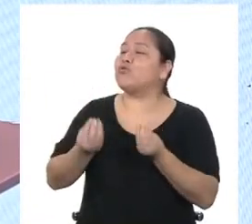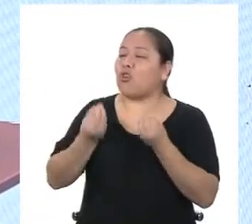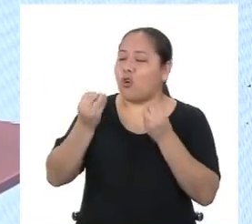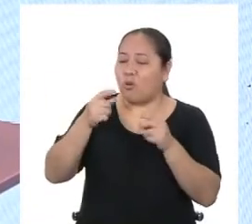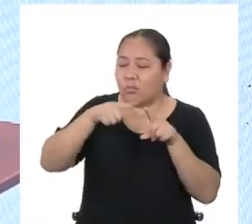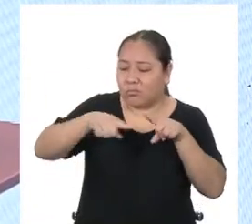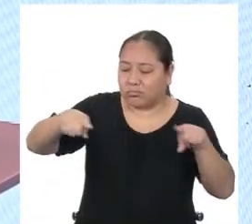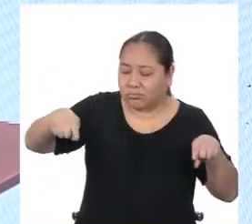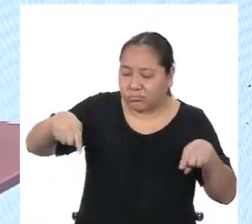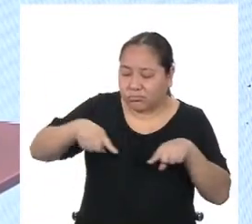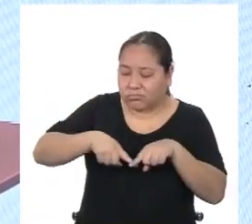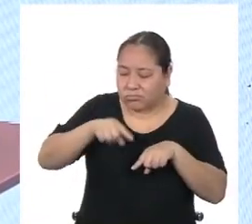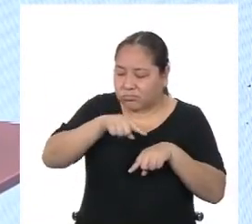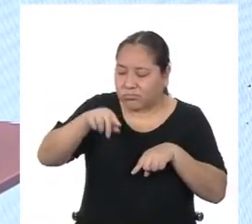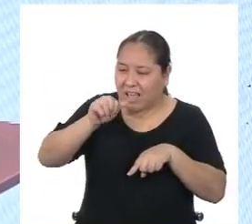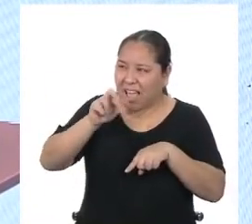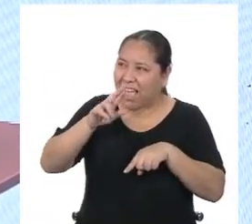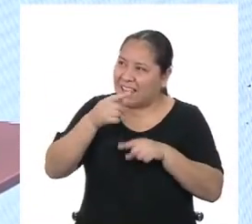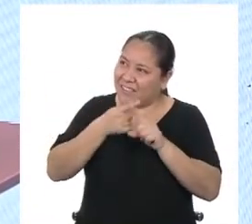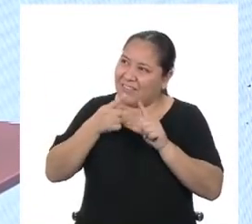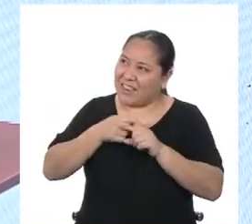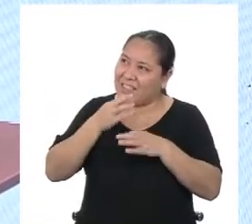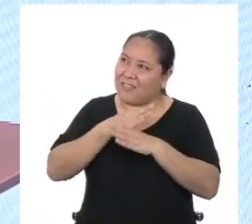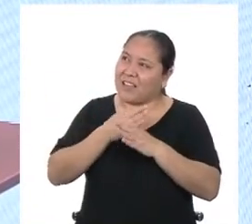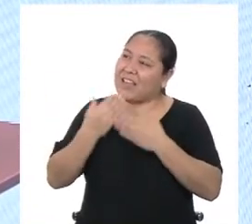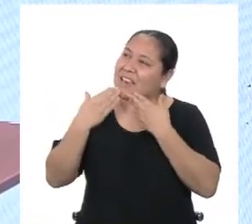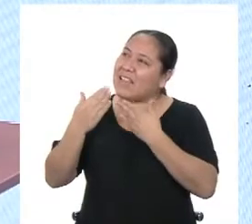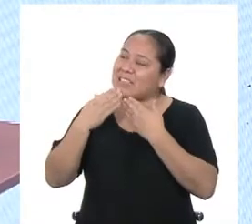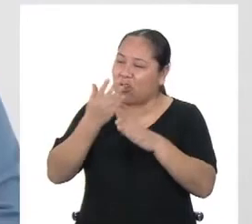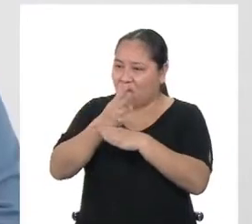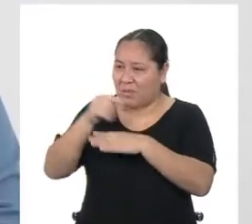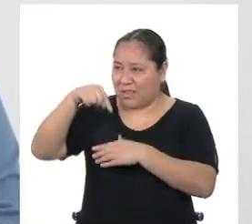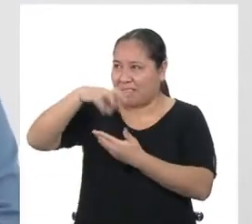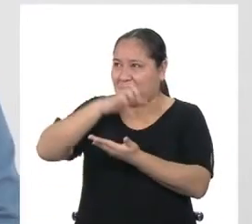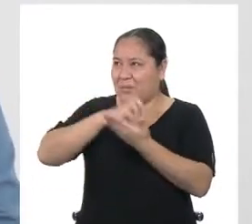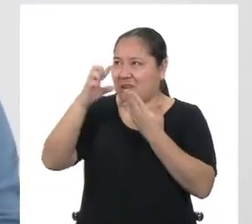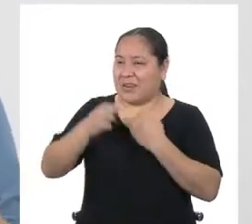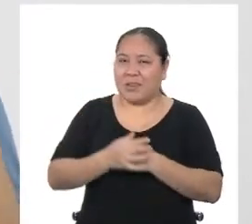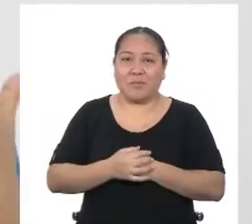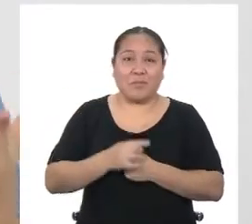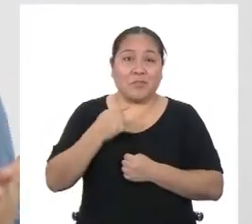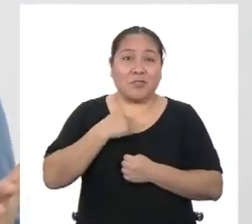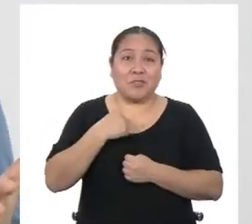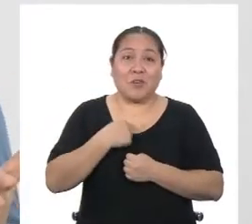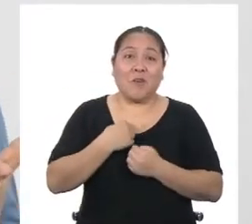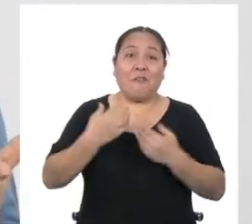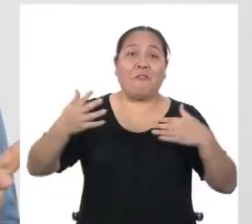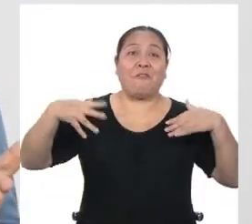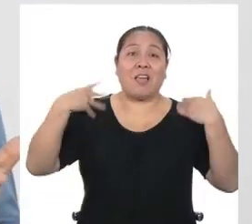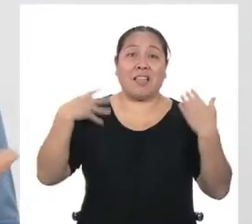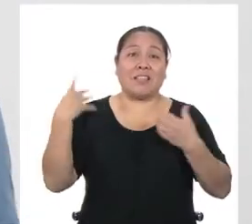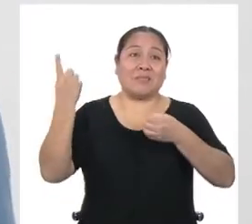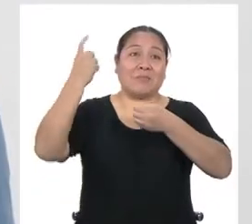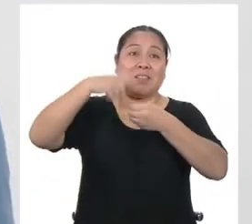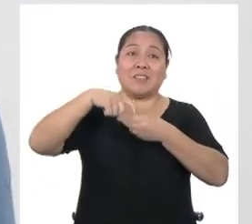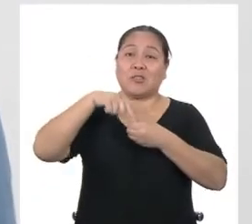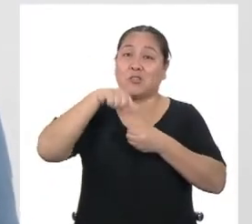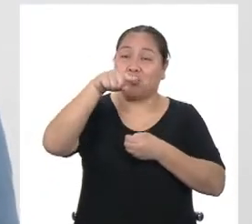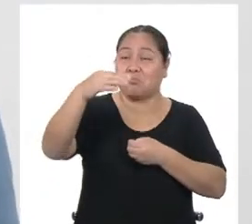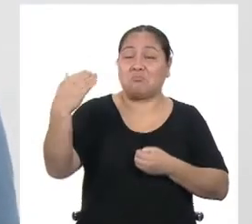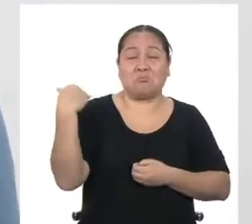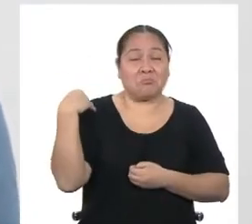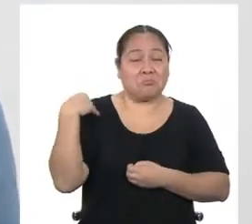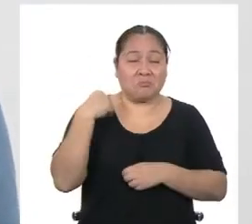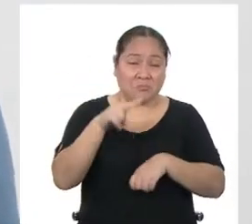figuras geométricas planas. Gracias por compartir el programa de hoy con nosotros. Yo voy a estar felicísima de participar cada vez que me